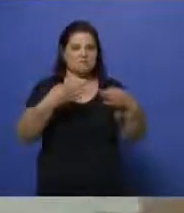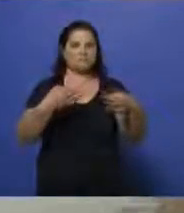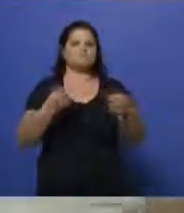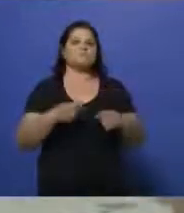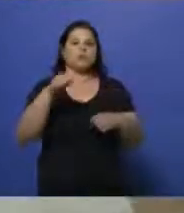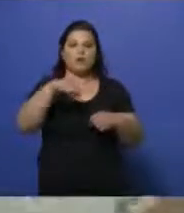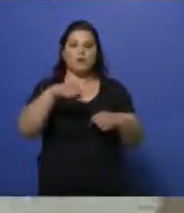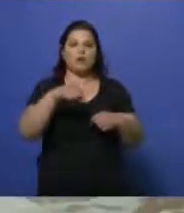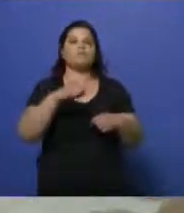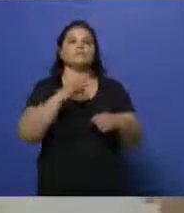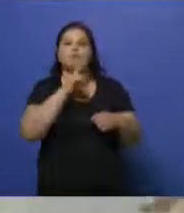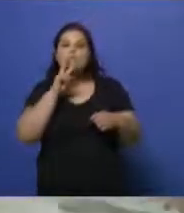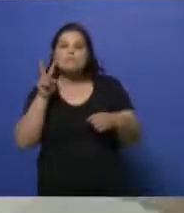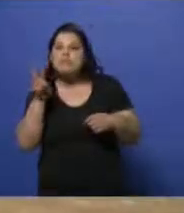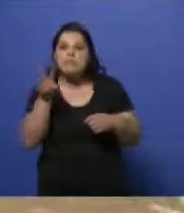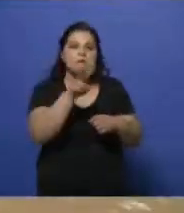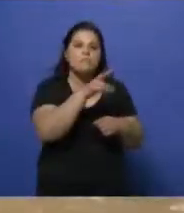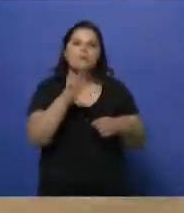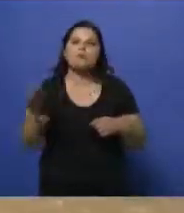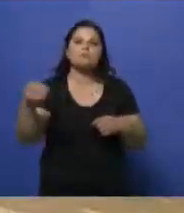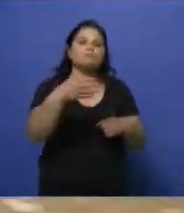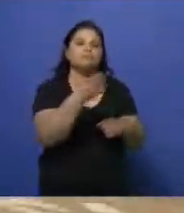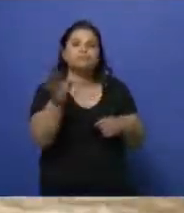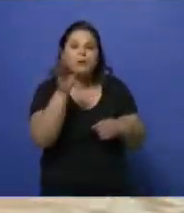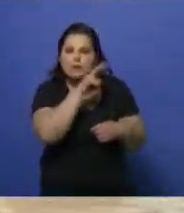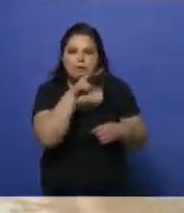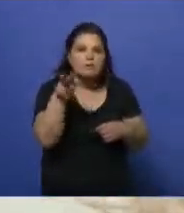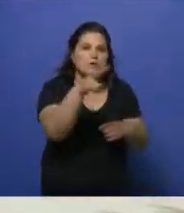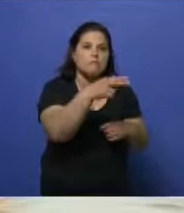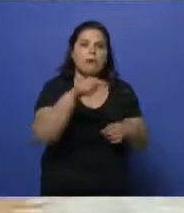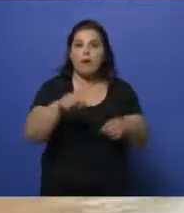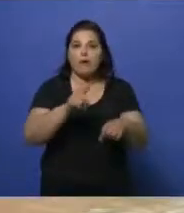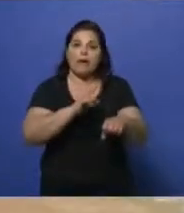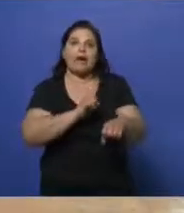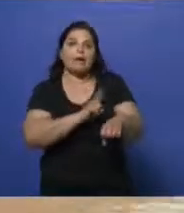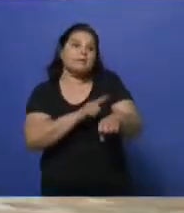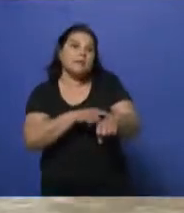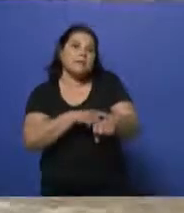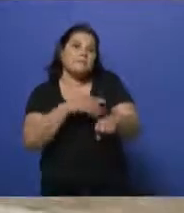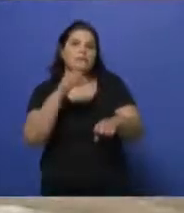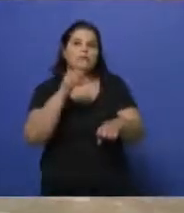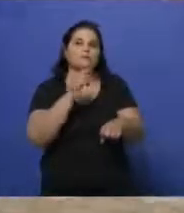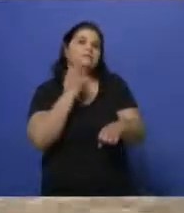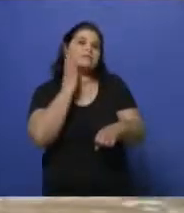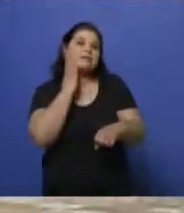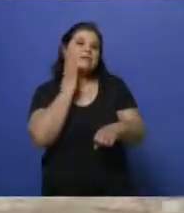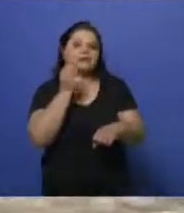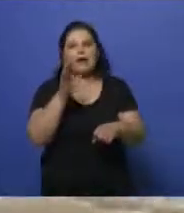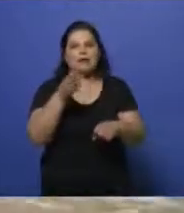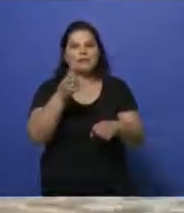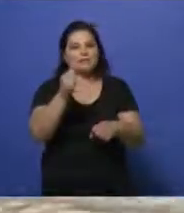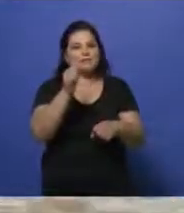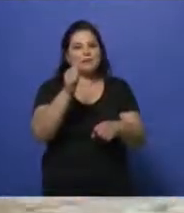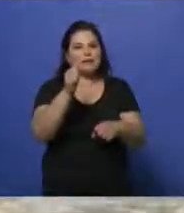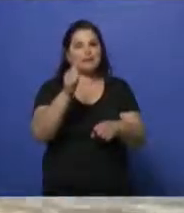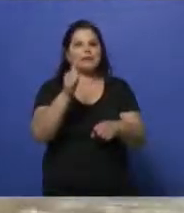vuelta que dimos por el barrio fue tipo 18 horas, y bueno, para corroborar que estuviera todo bien, que no